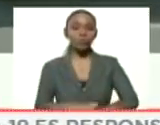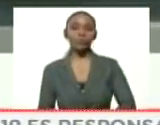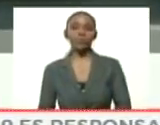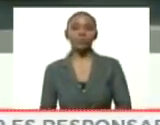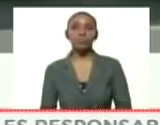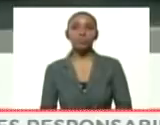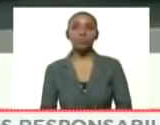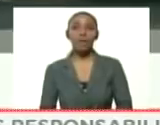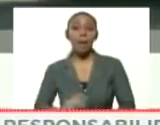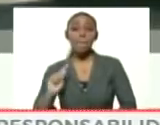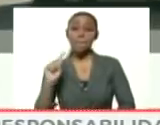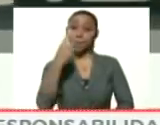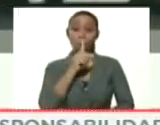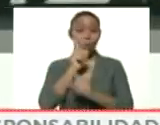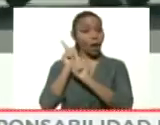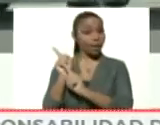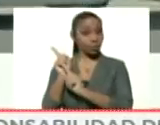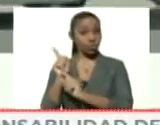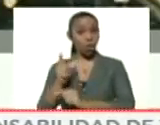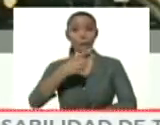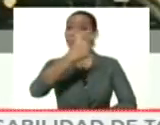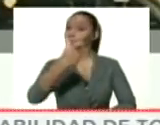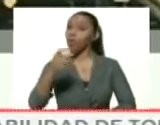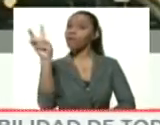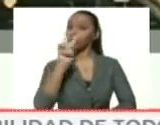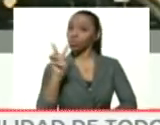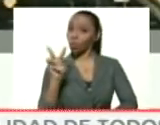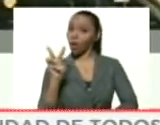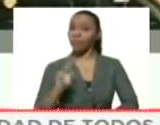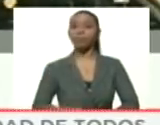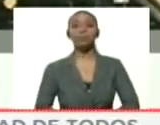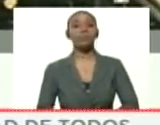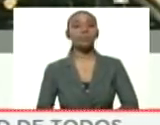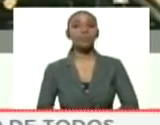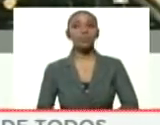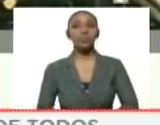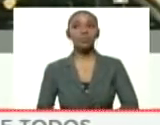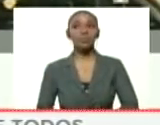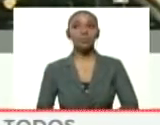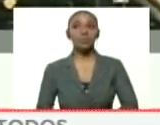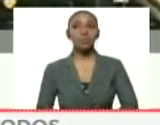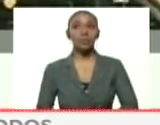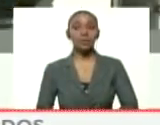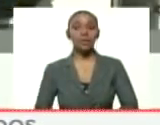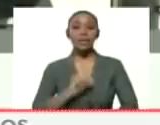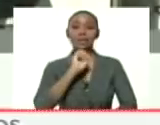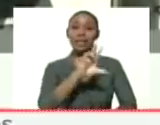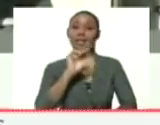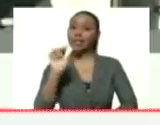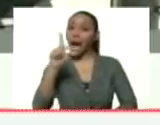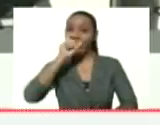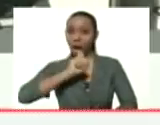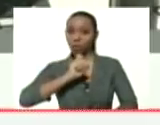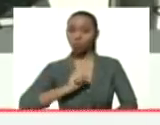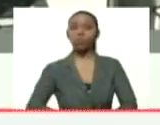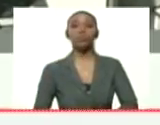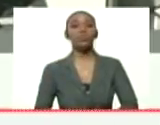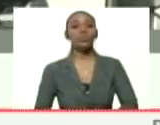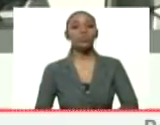El primero de ellos, un ciudadano venezolano de 33 años,